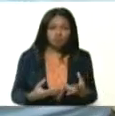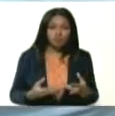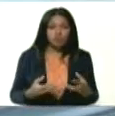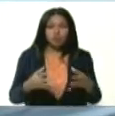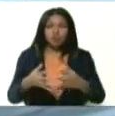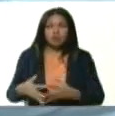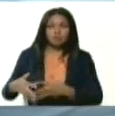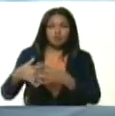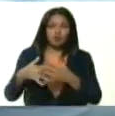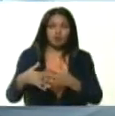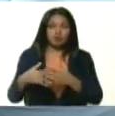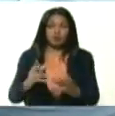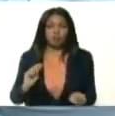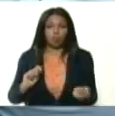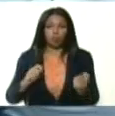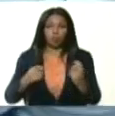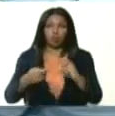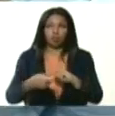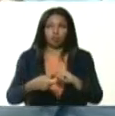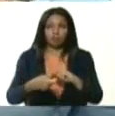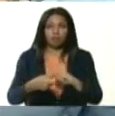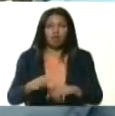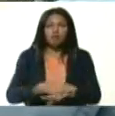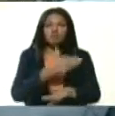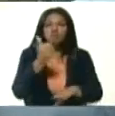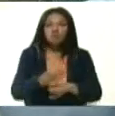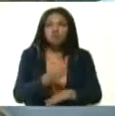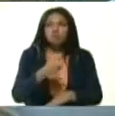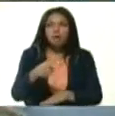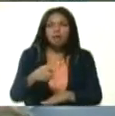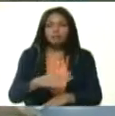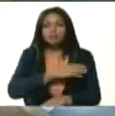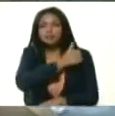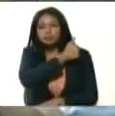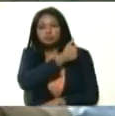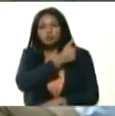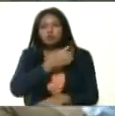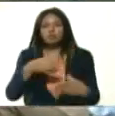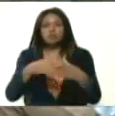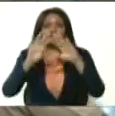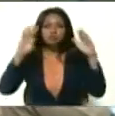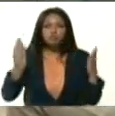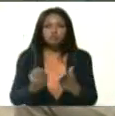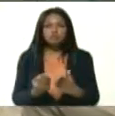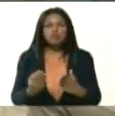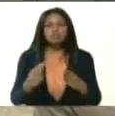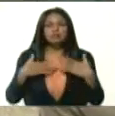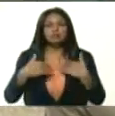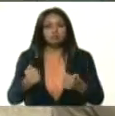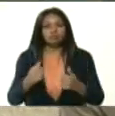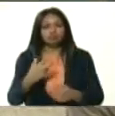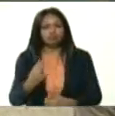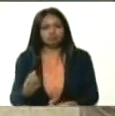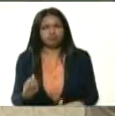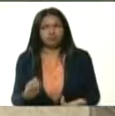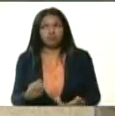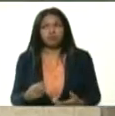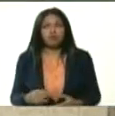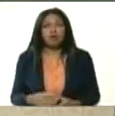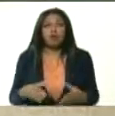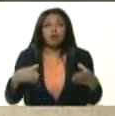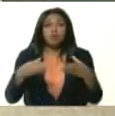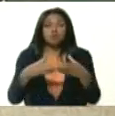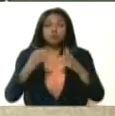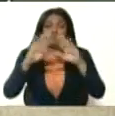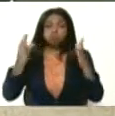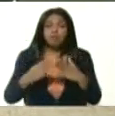Norteamérica, trasladarlo y culpar al director de la OMS. La OMS, desde el inicio de esta